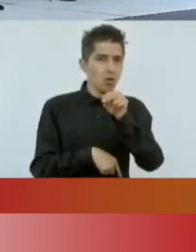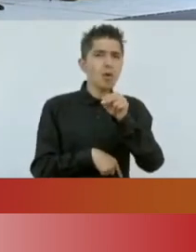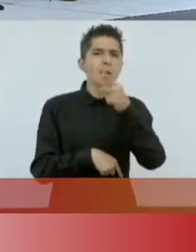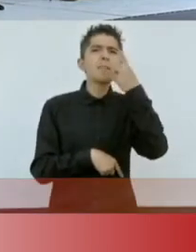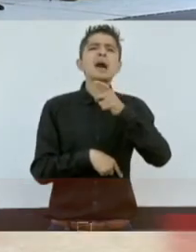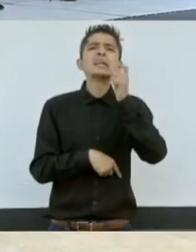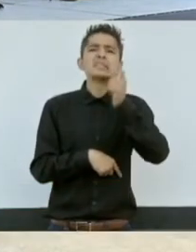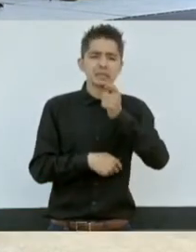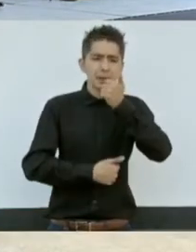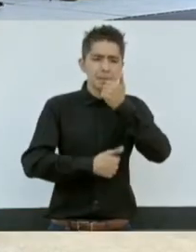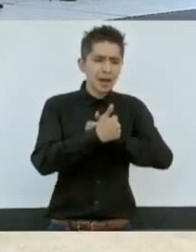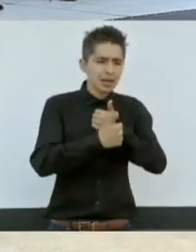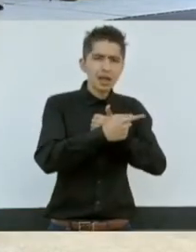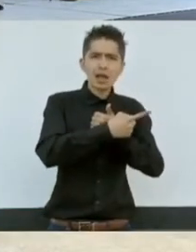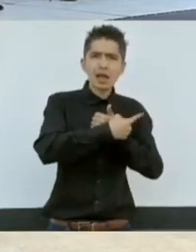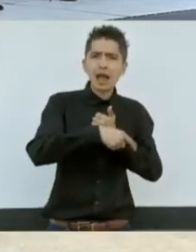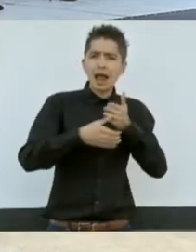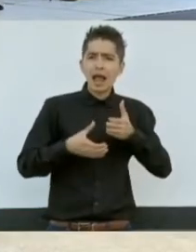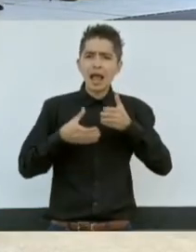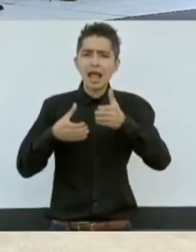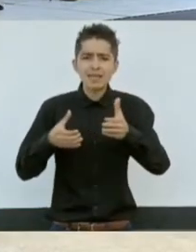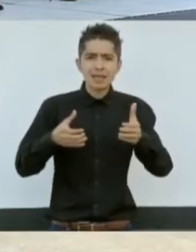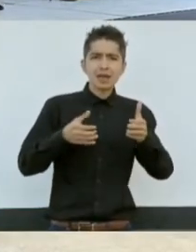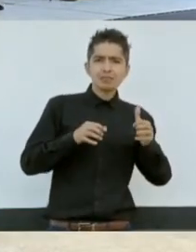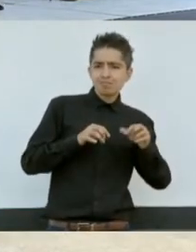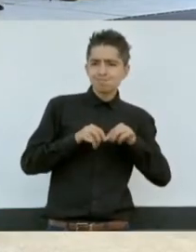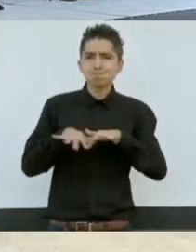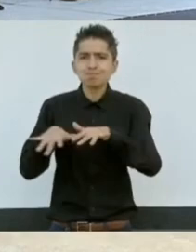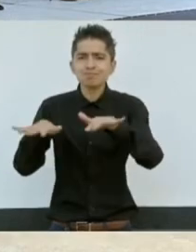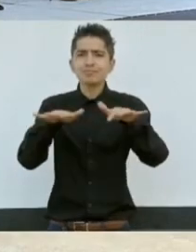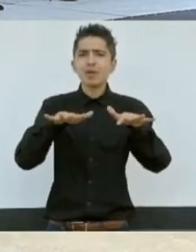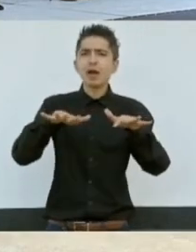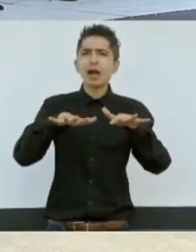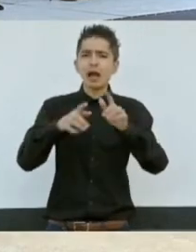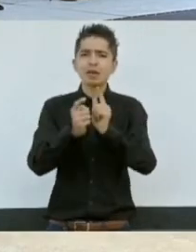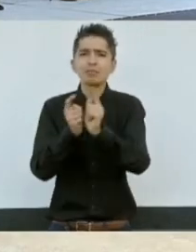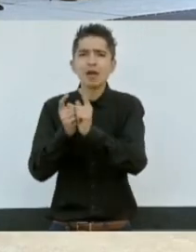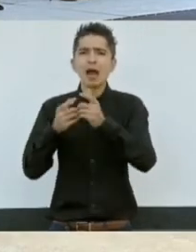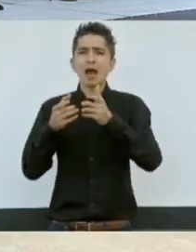directa en labores de seguridad pública.